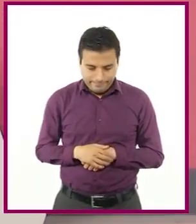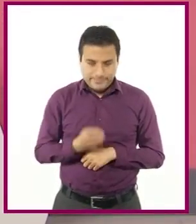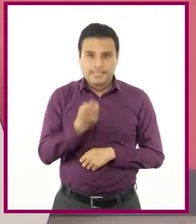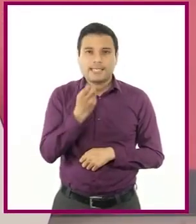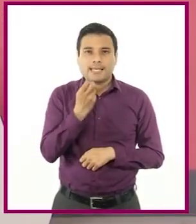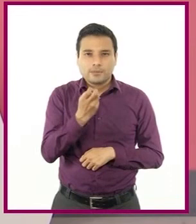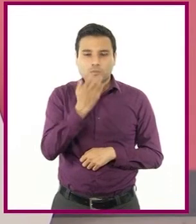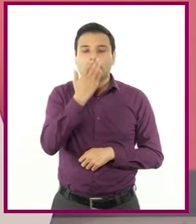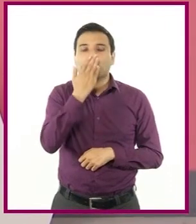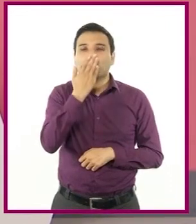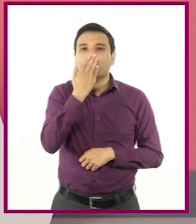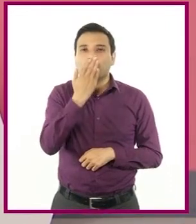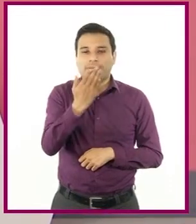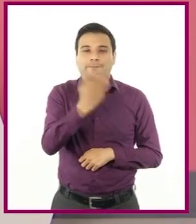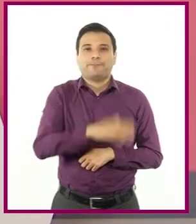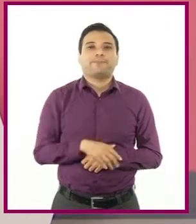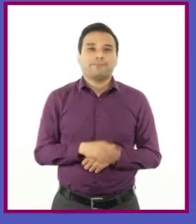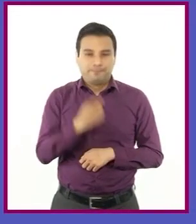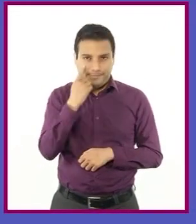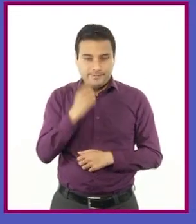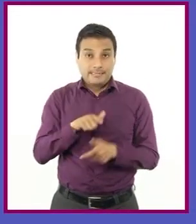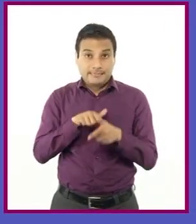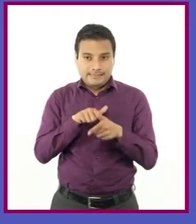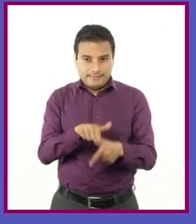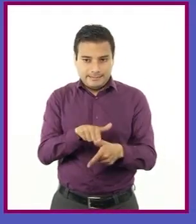este signo de puntuación. Sigamos.